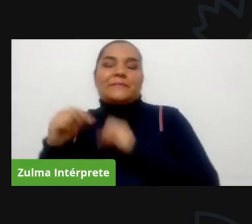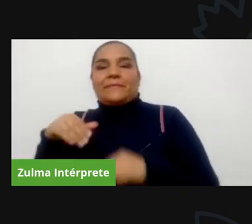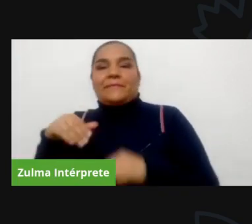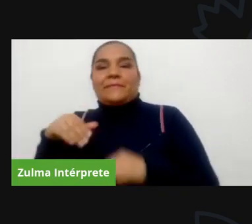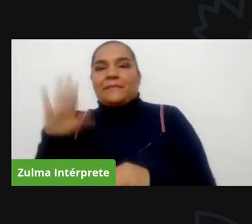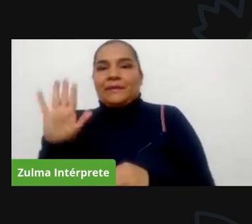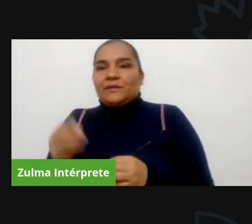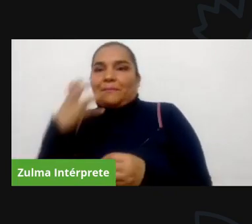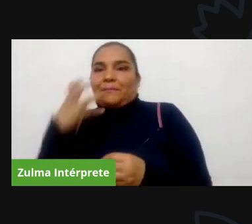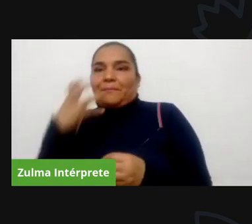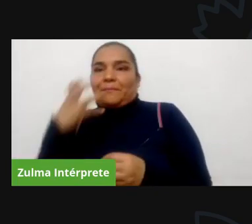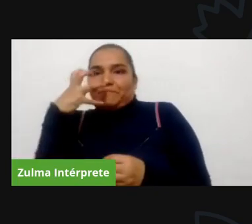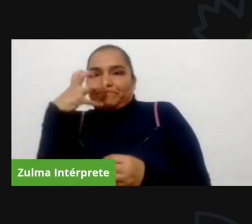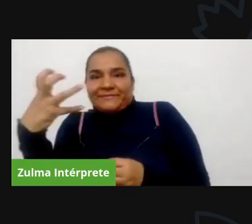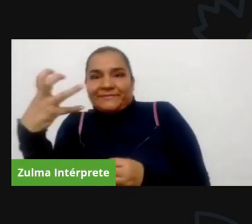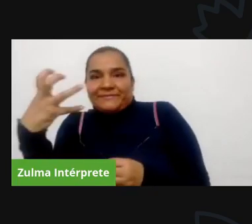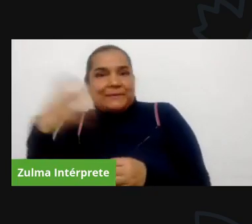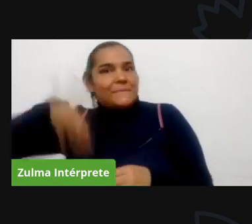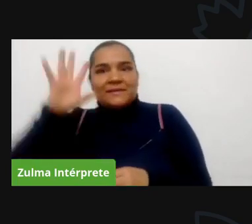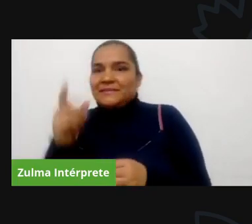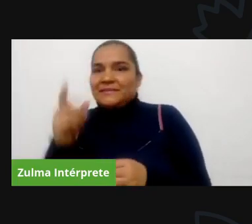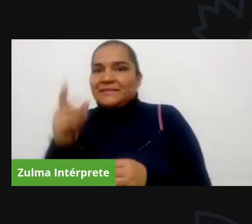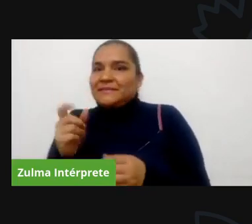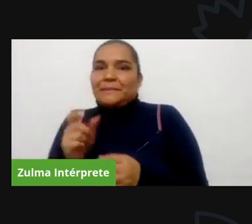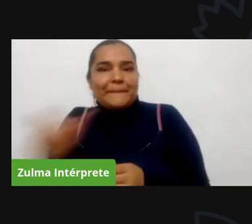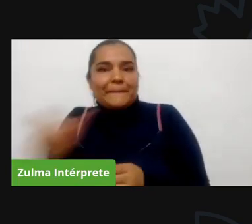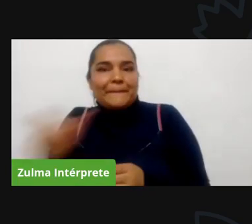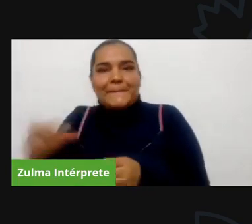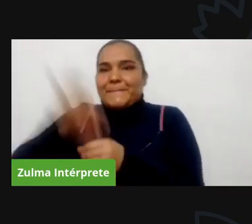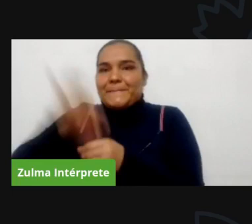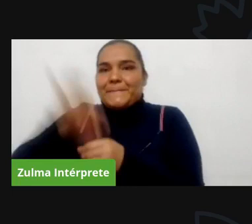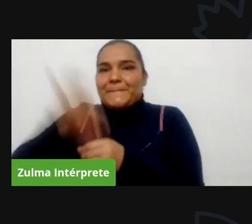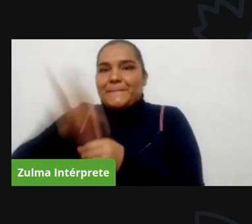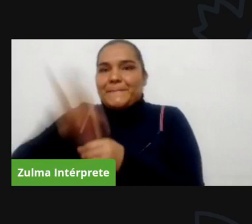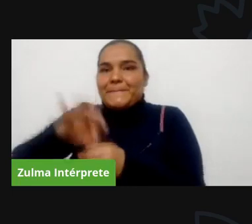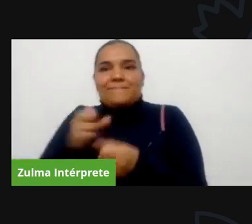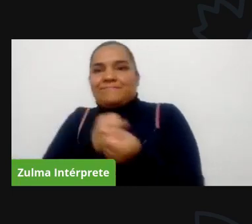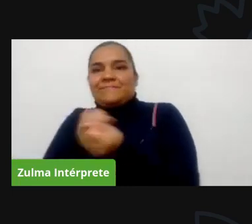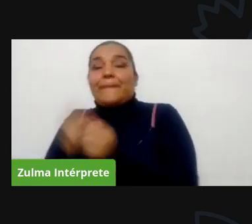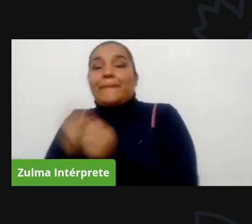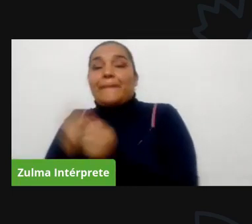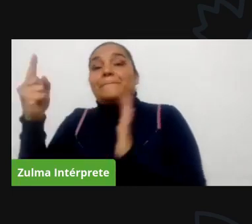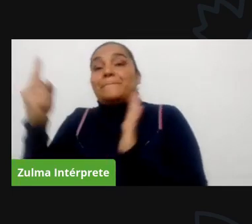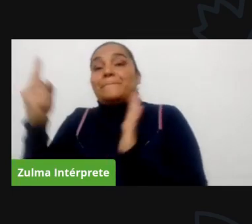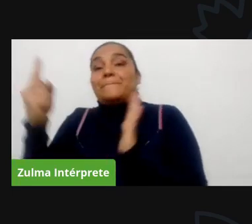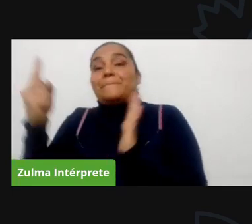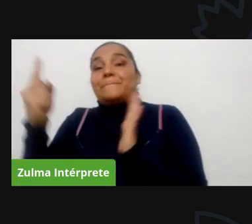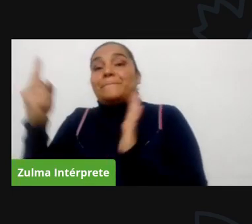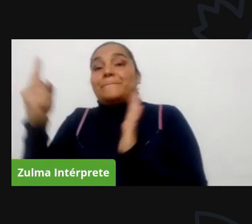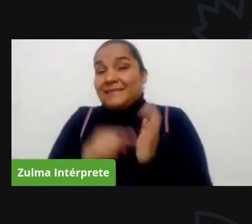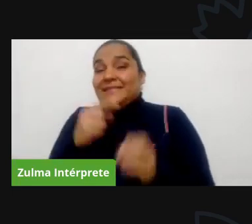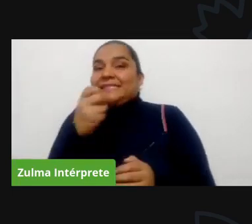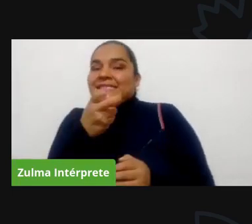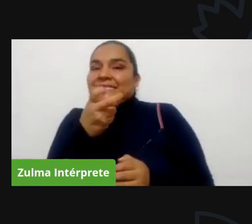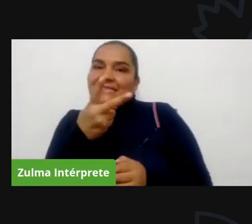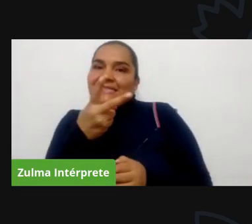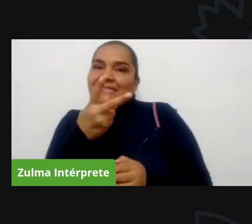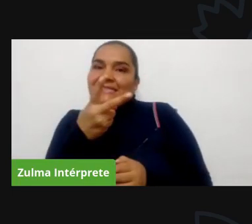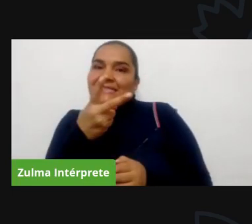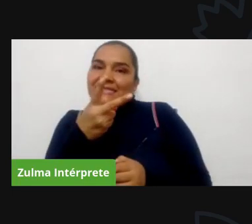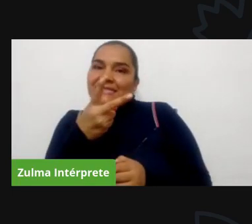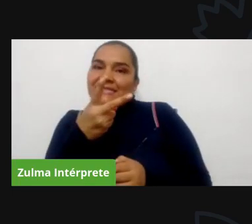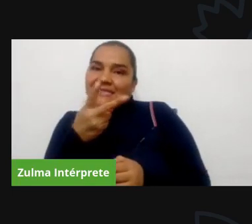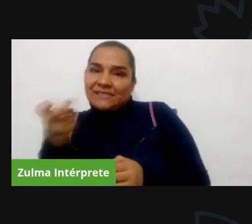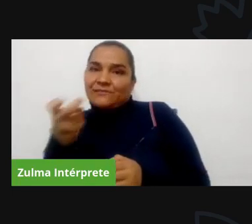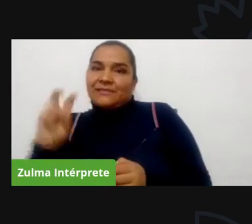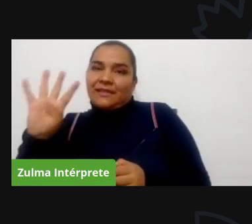seiscientos setenta y nueve si no terminamos habilitando otras juntas en el transcurso del tiempo mesas de votación o por decirlo de alguna forma